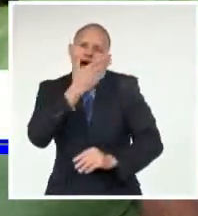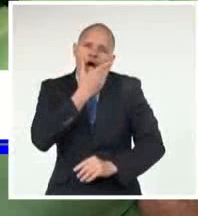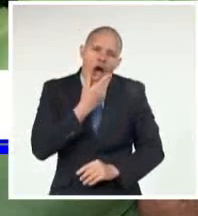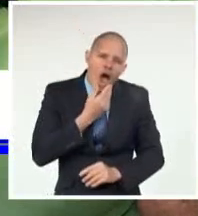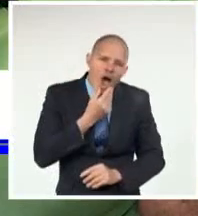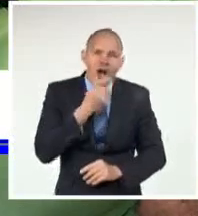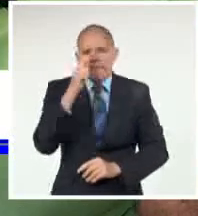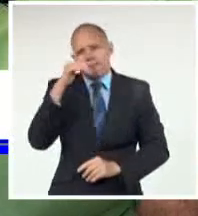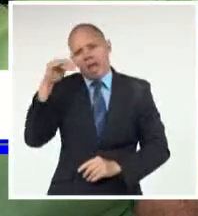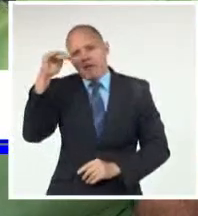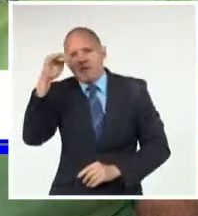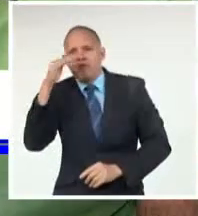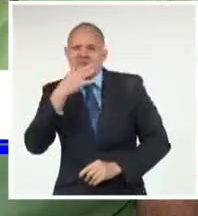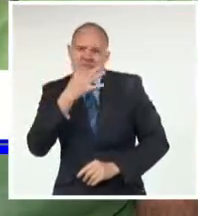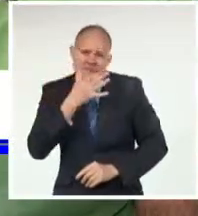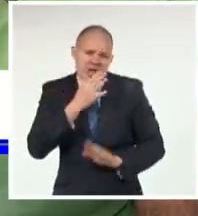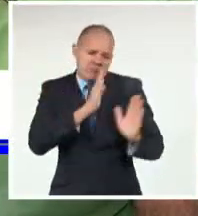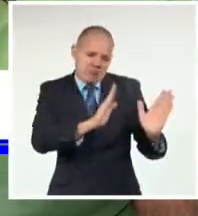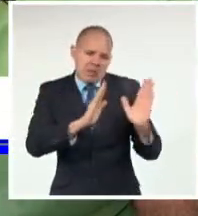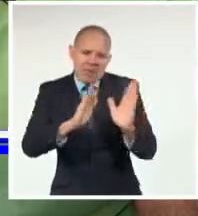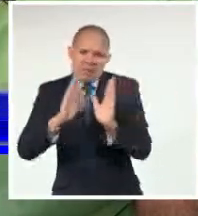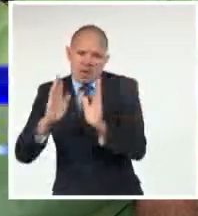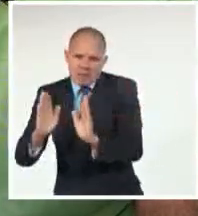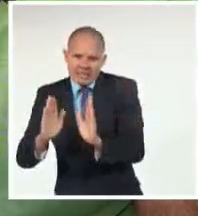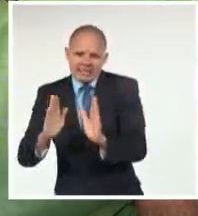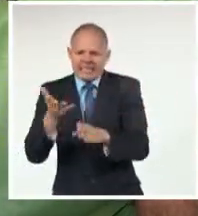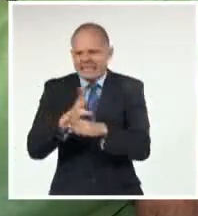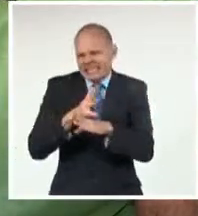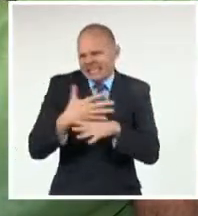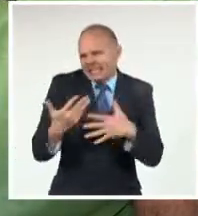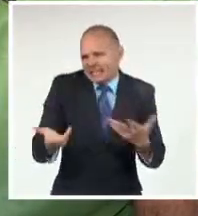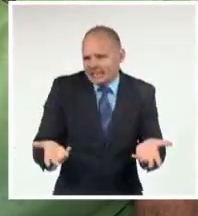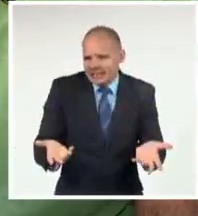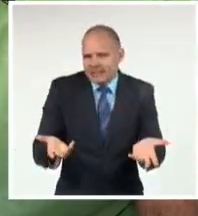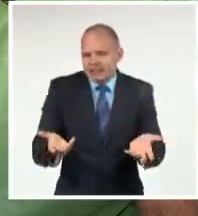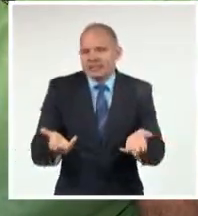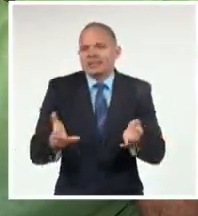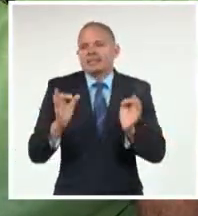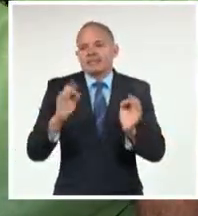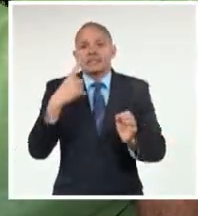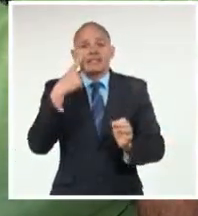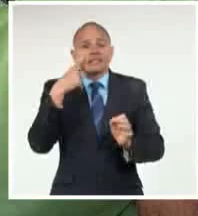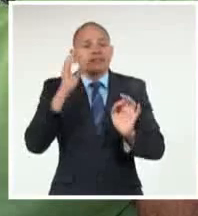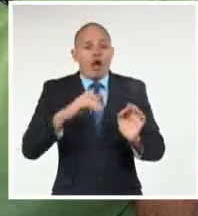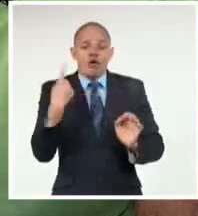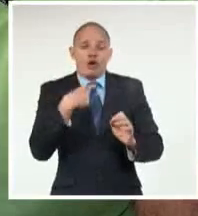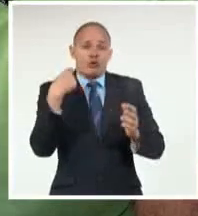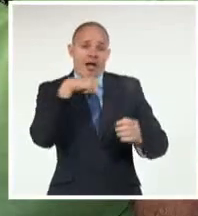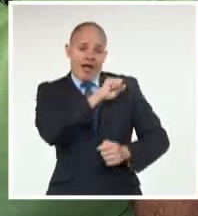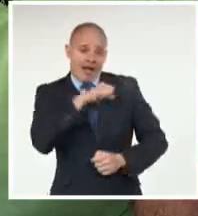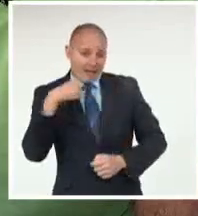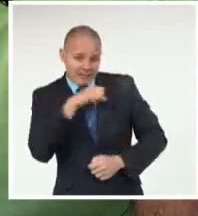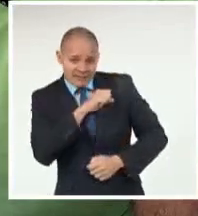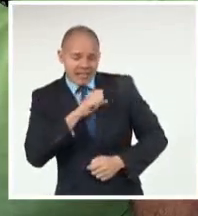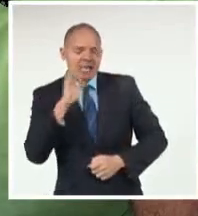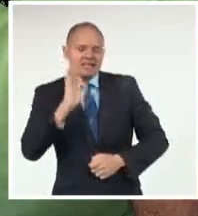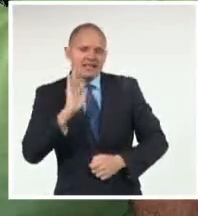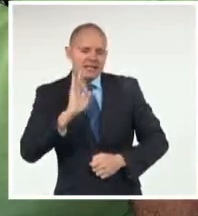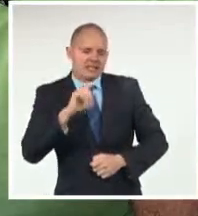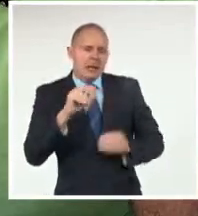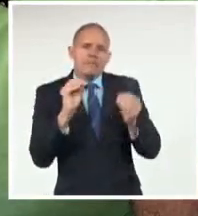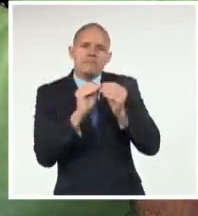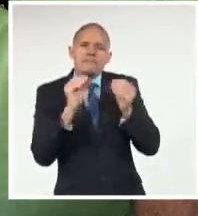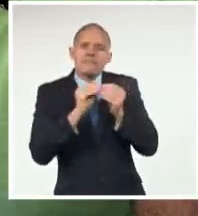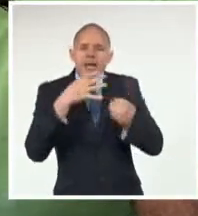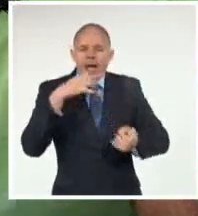Esencialmente Eso Una crónica De vida Una crónica Para la sociedad Una crónica Para lo